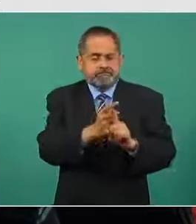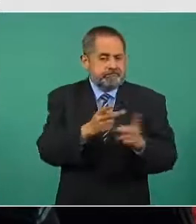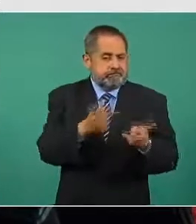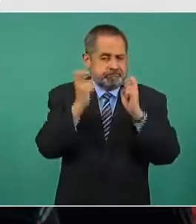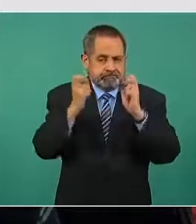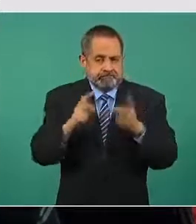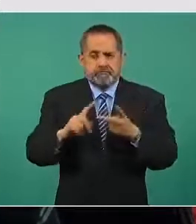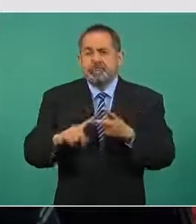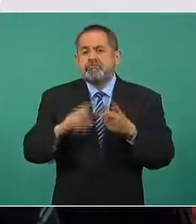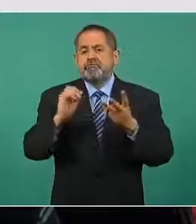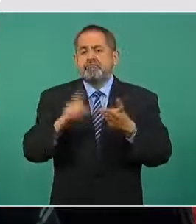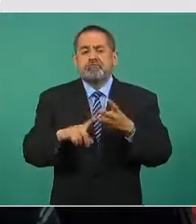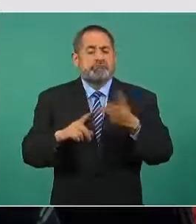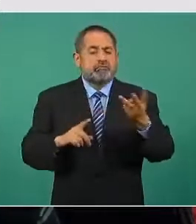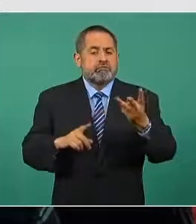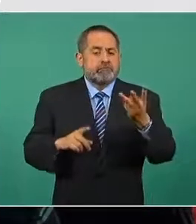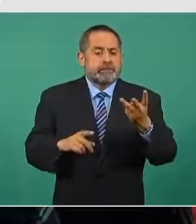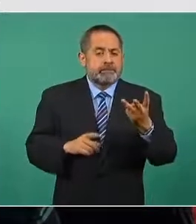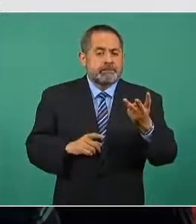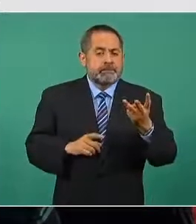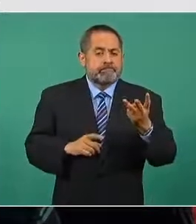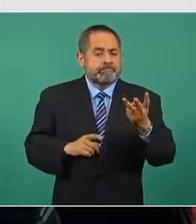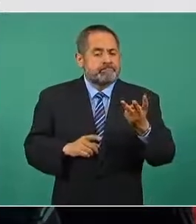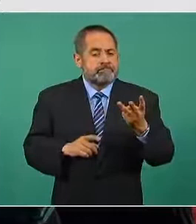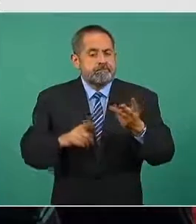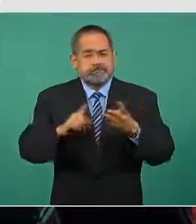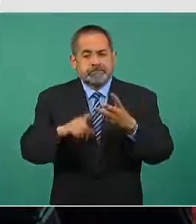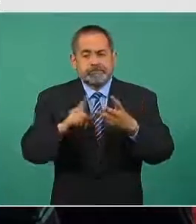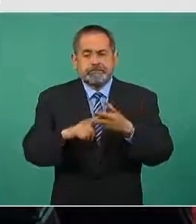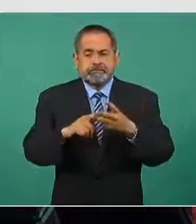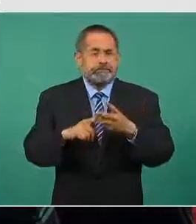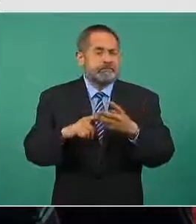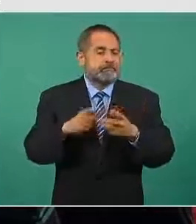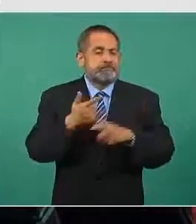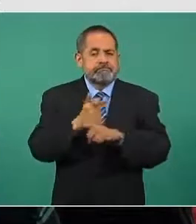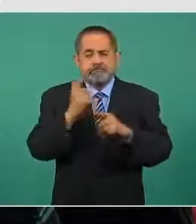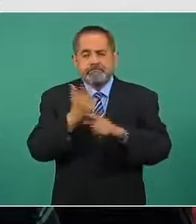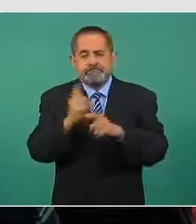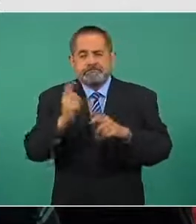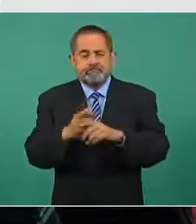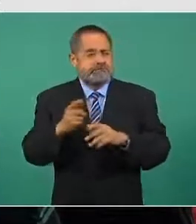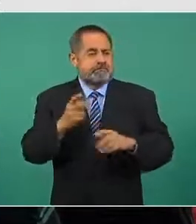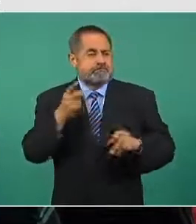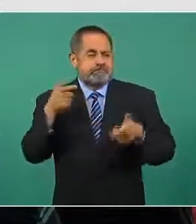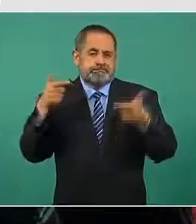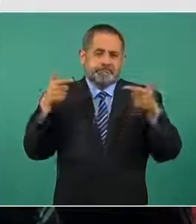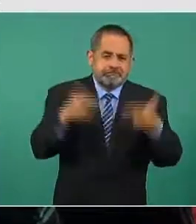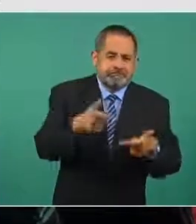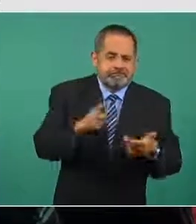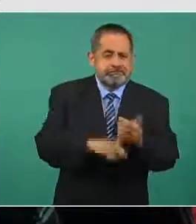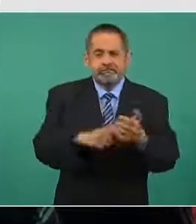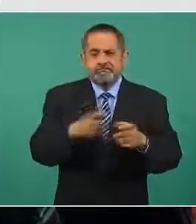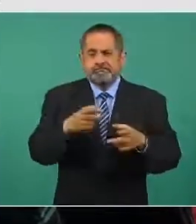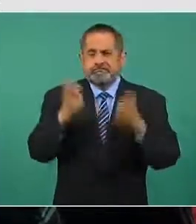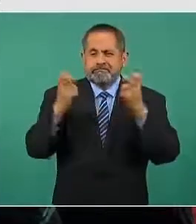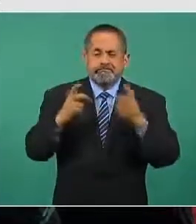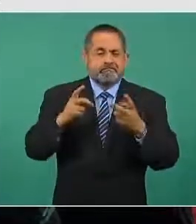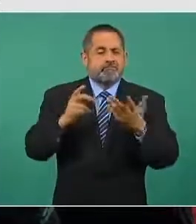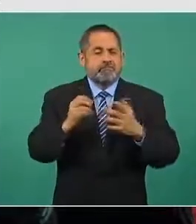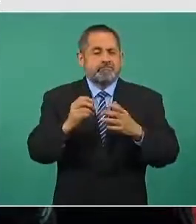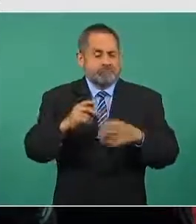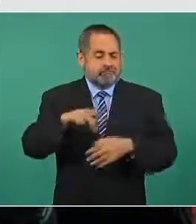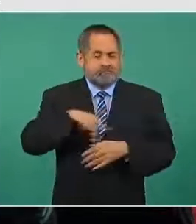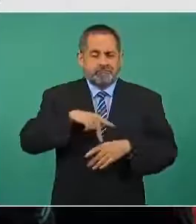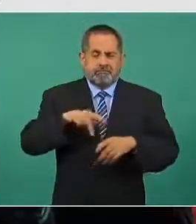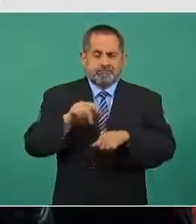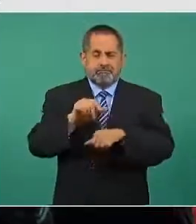robo a transporte el robo a transporte público individual la extorsión y va a